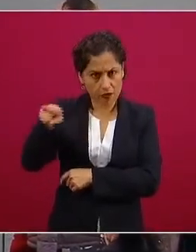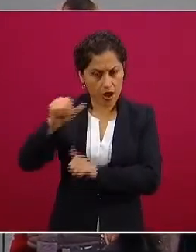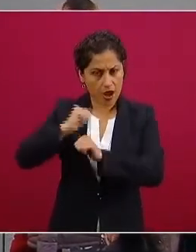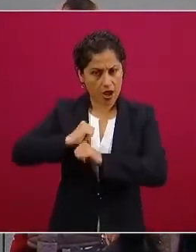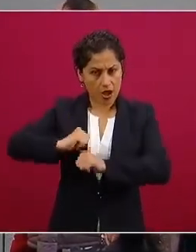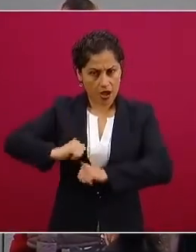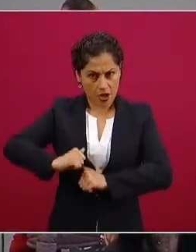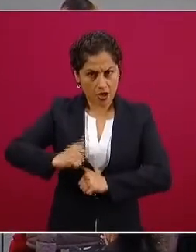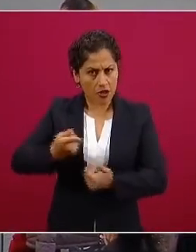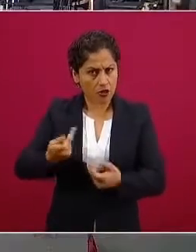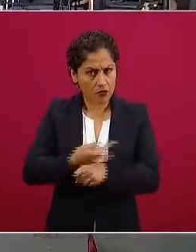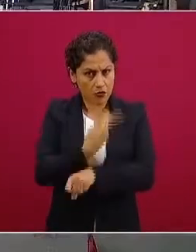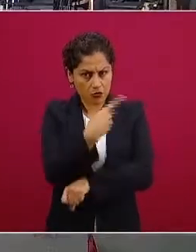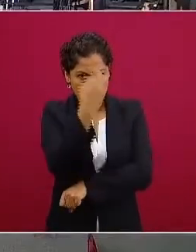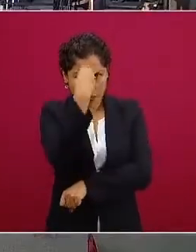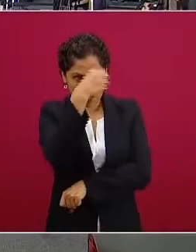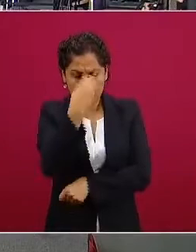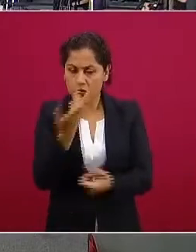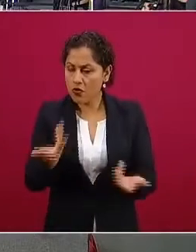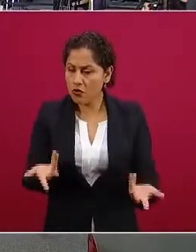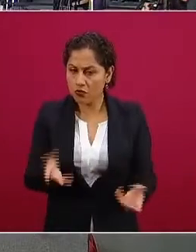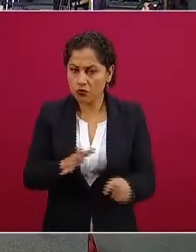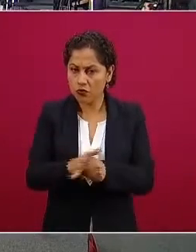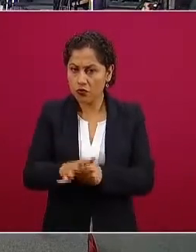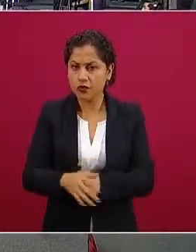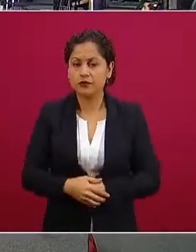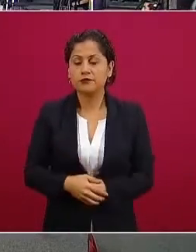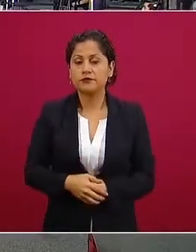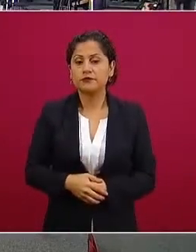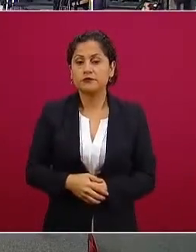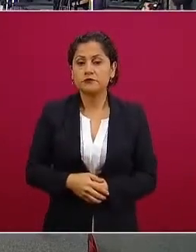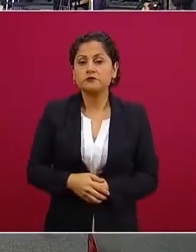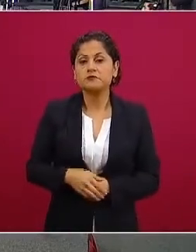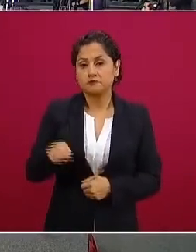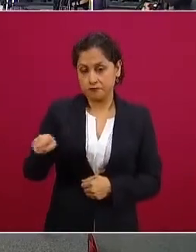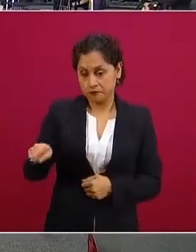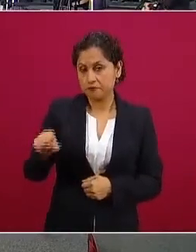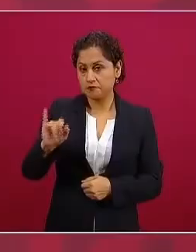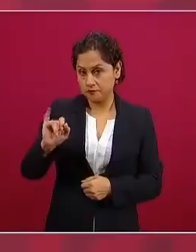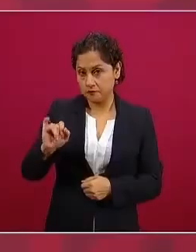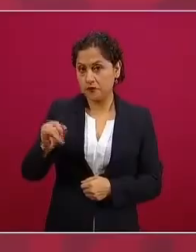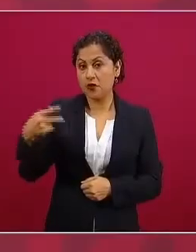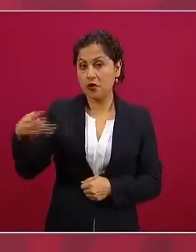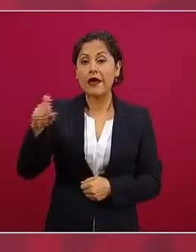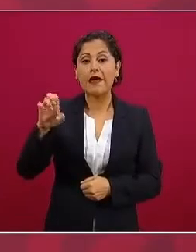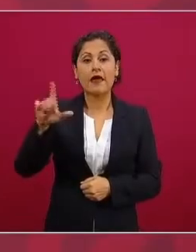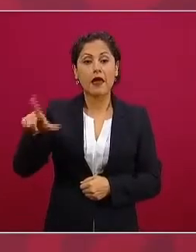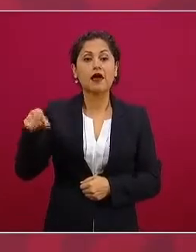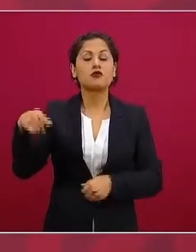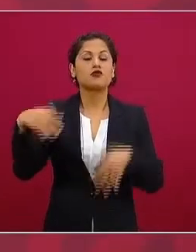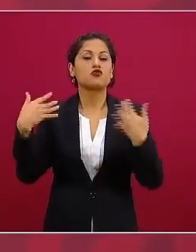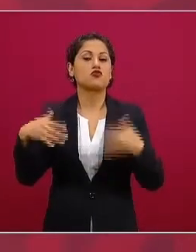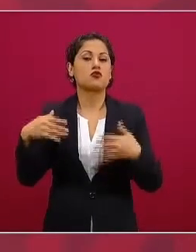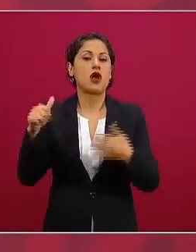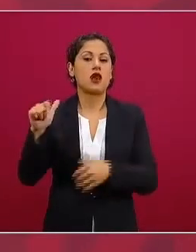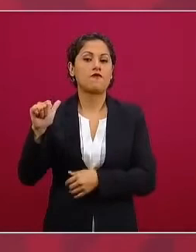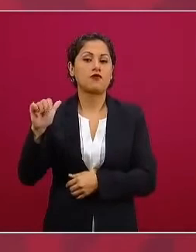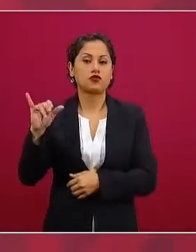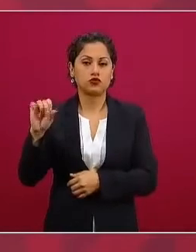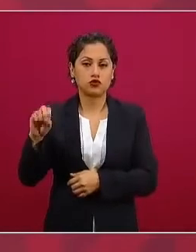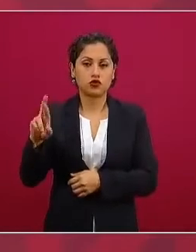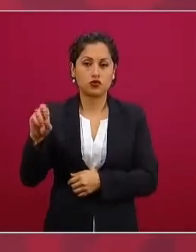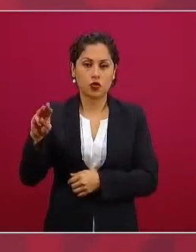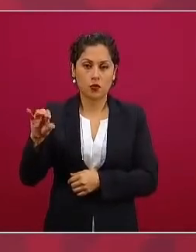si me lo permite pues está trabajando bien en la oficina de Alfonso Romo me ayuda mucho